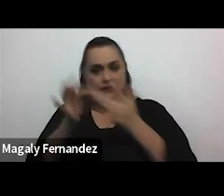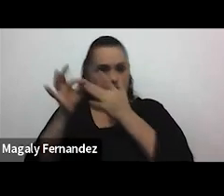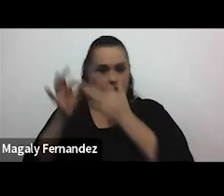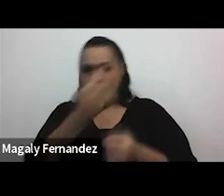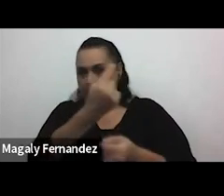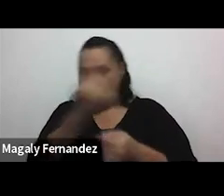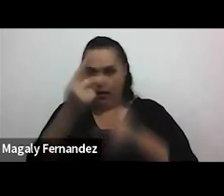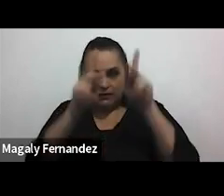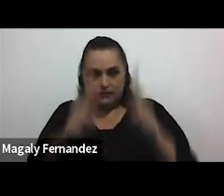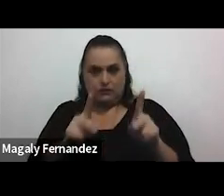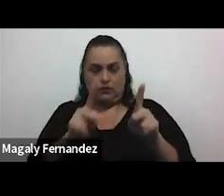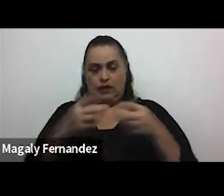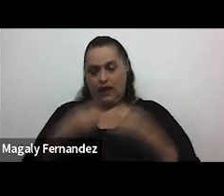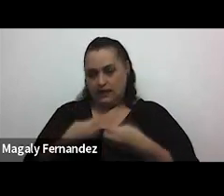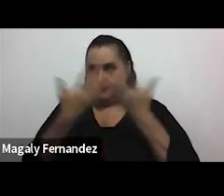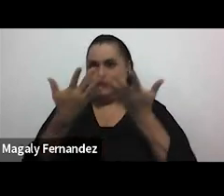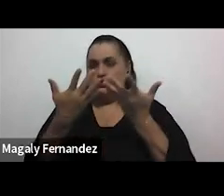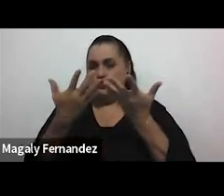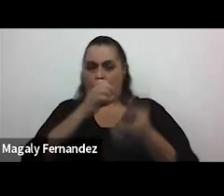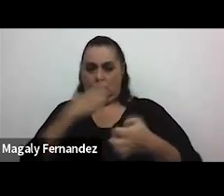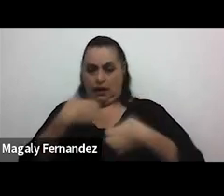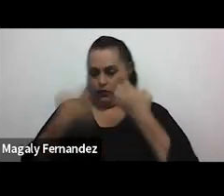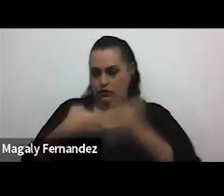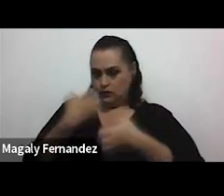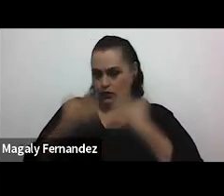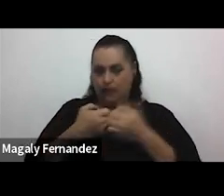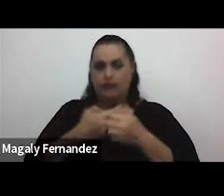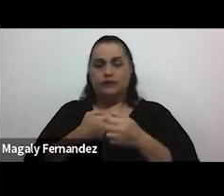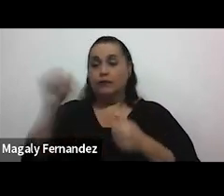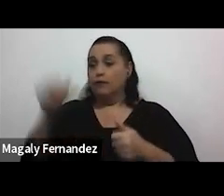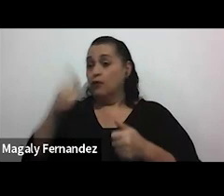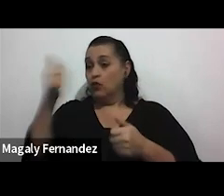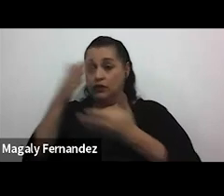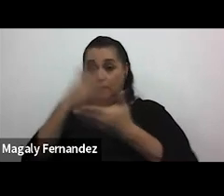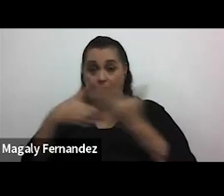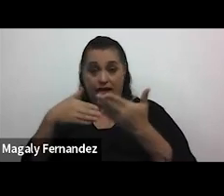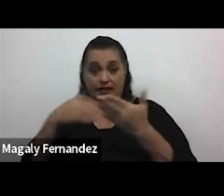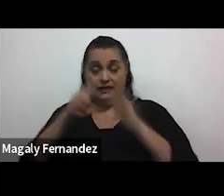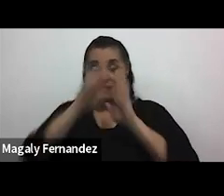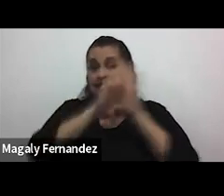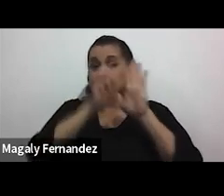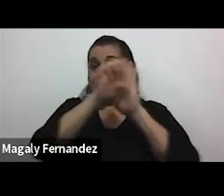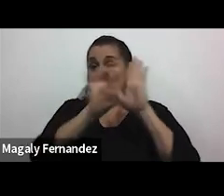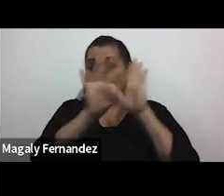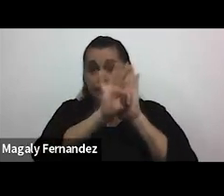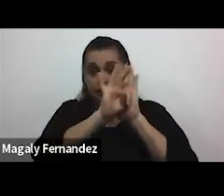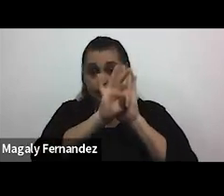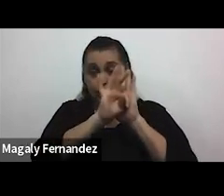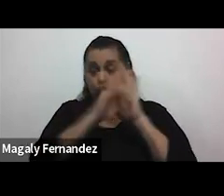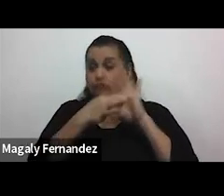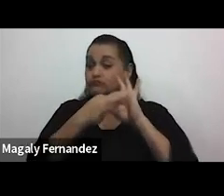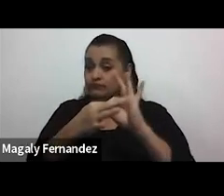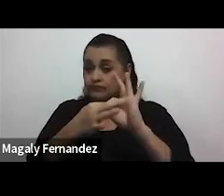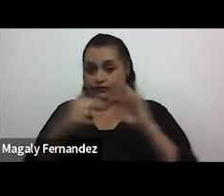cuanto a esa expresión emocional. Por otro lado, otro de los estereotipos tiene que ver con esto que les